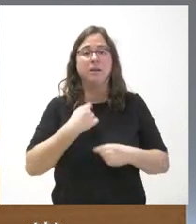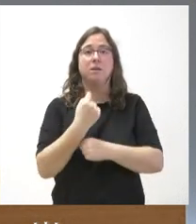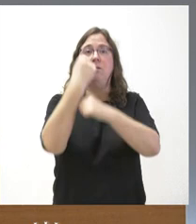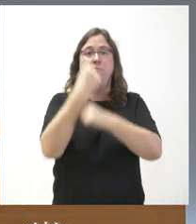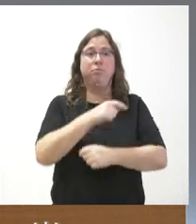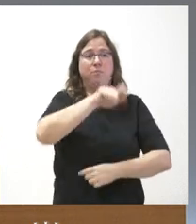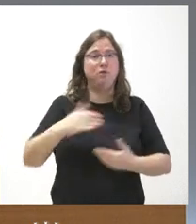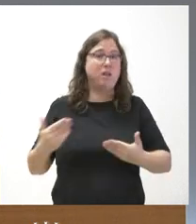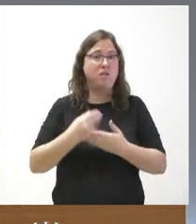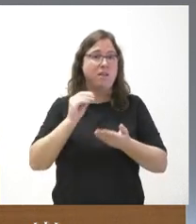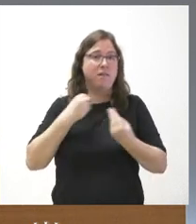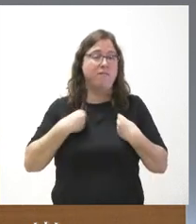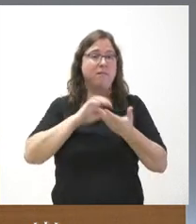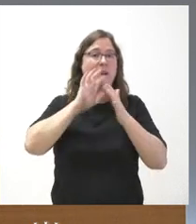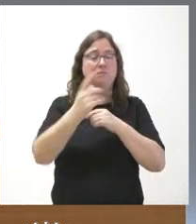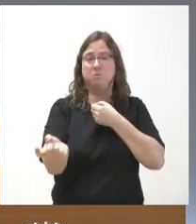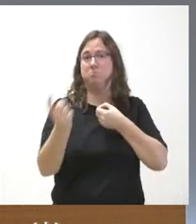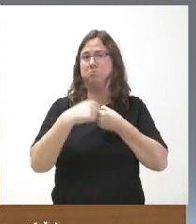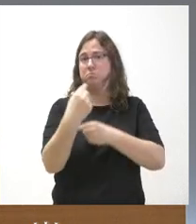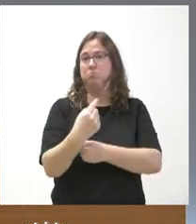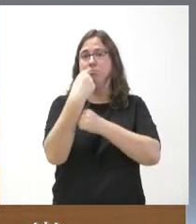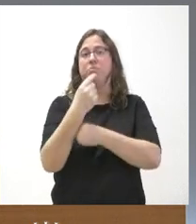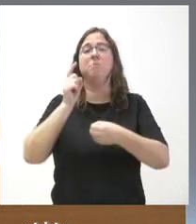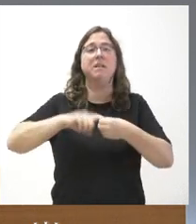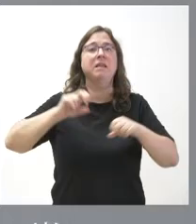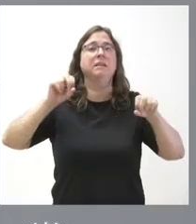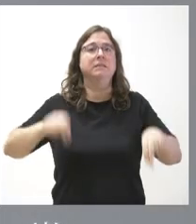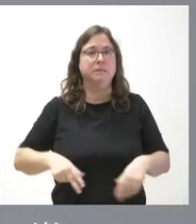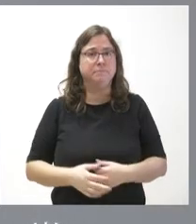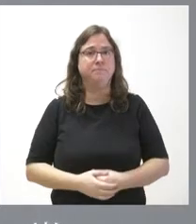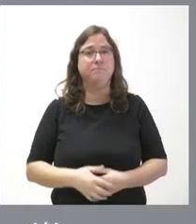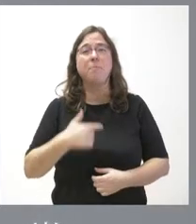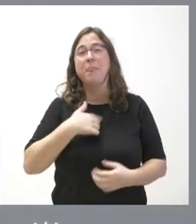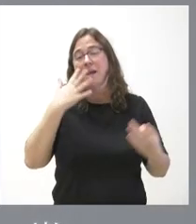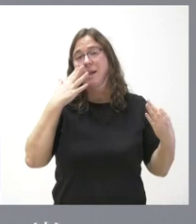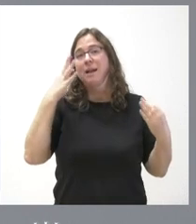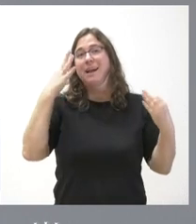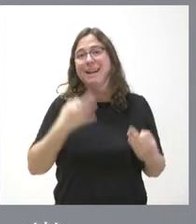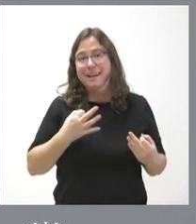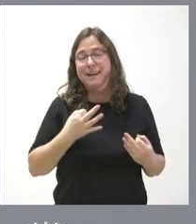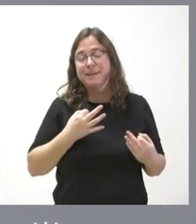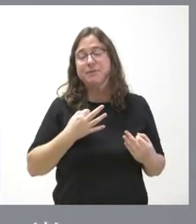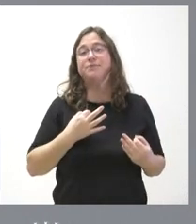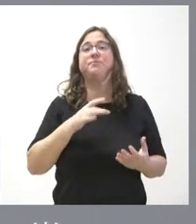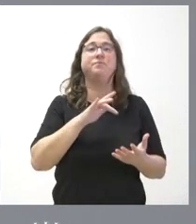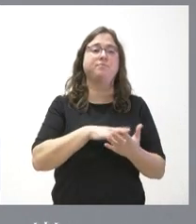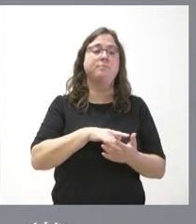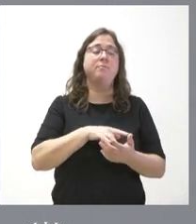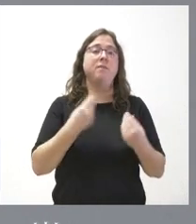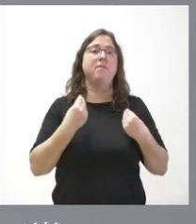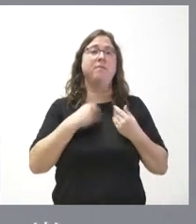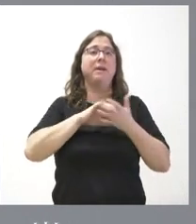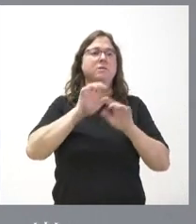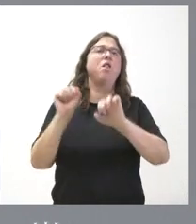todas las personas de Castilla y León sin haber participado sin haber sido escuchados creo que tenemos argumentos como ciudadanos de Castilla y León para defender en todo este